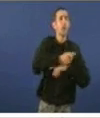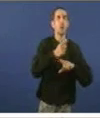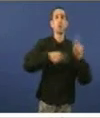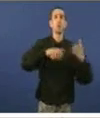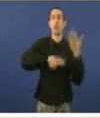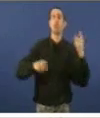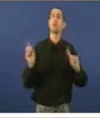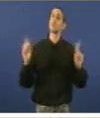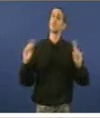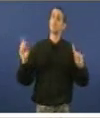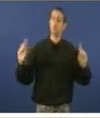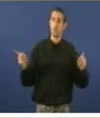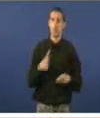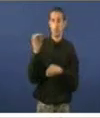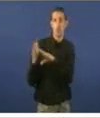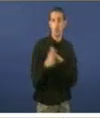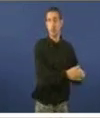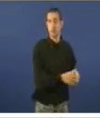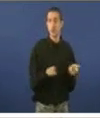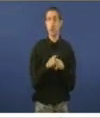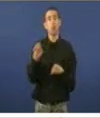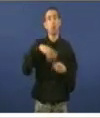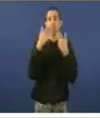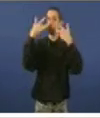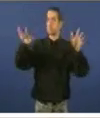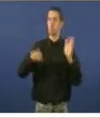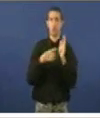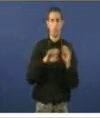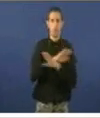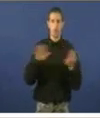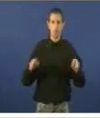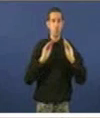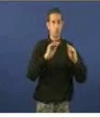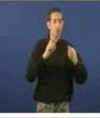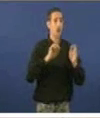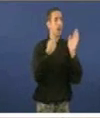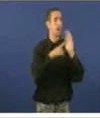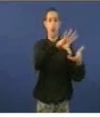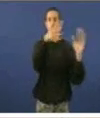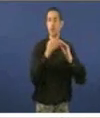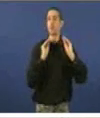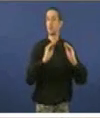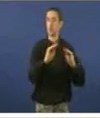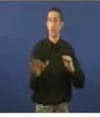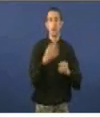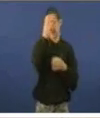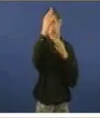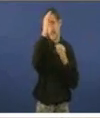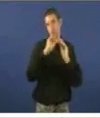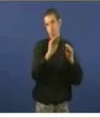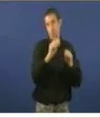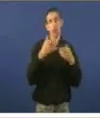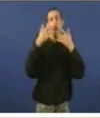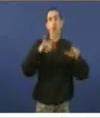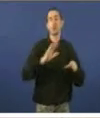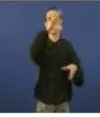e, dende logo, pensar iso é poñer en dúbida a objetividade, a legalidade na actuación, e os criterios objetivos que teñen